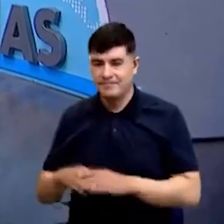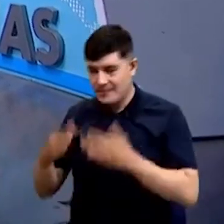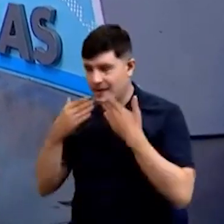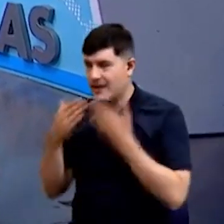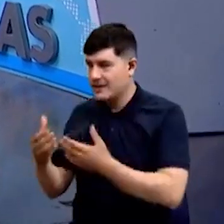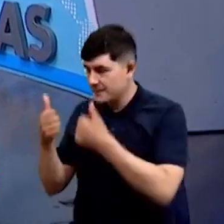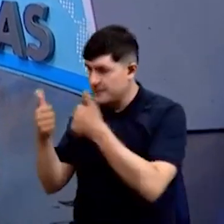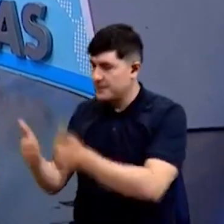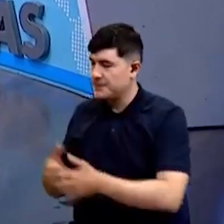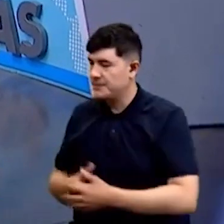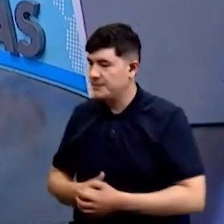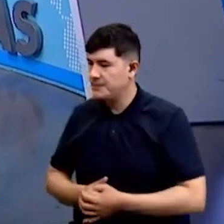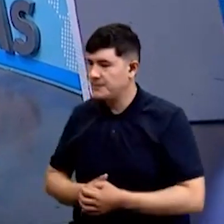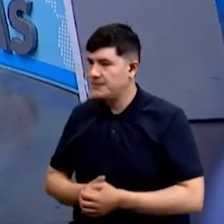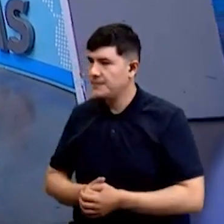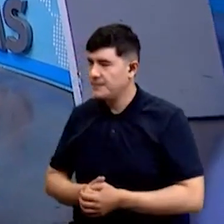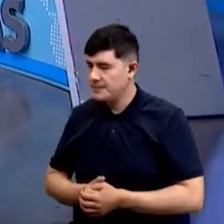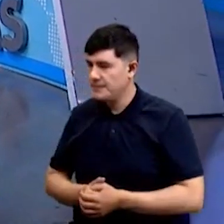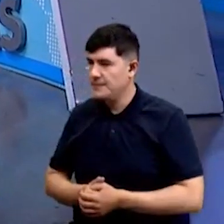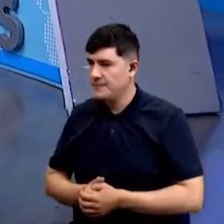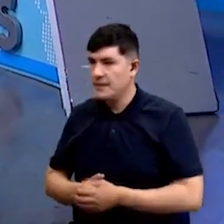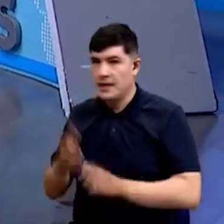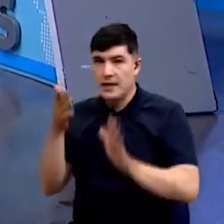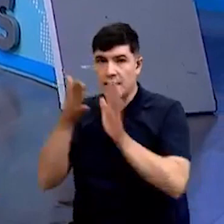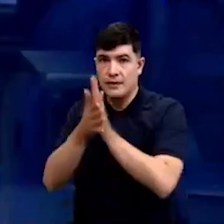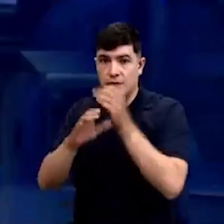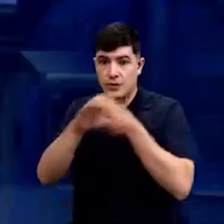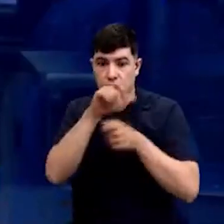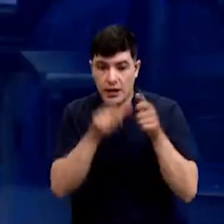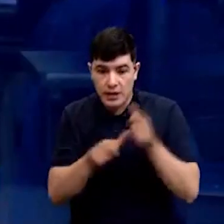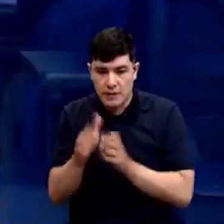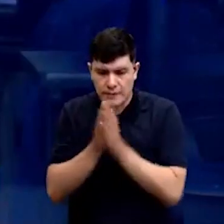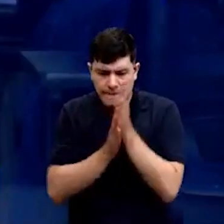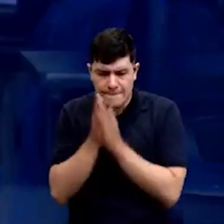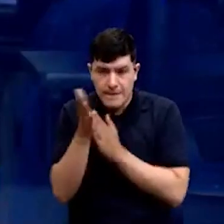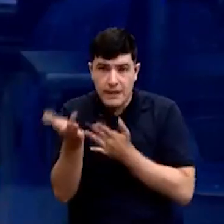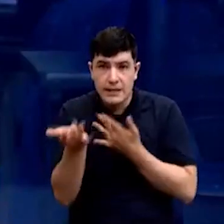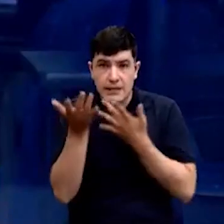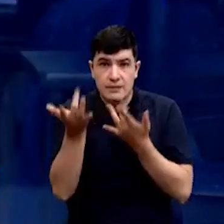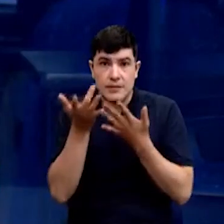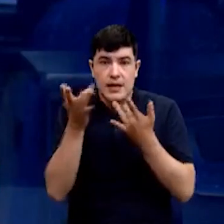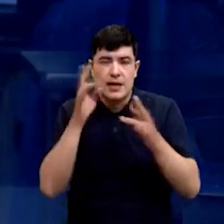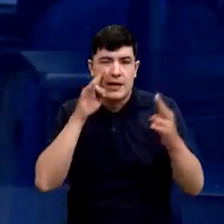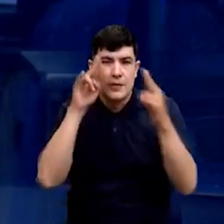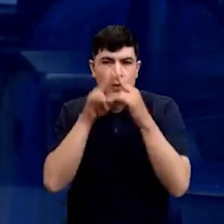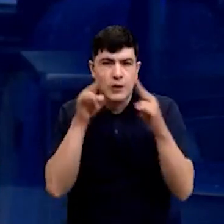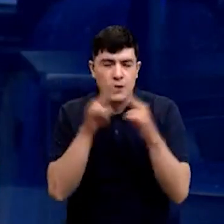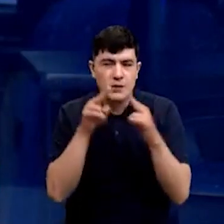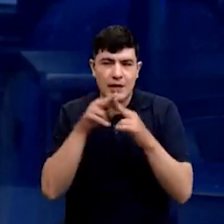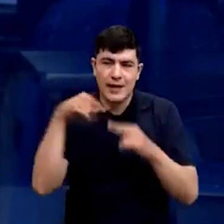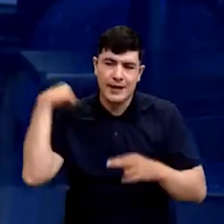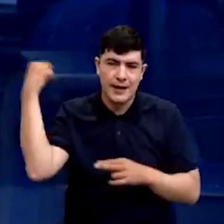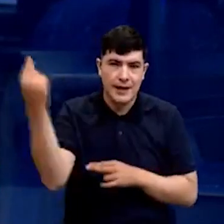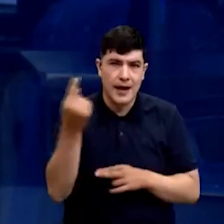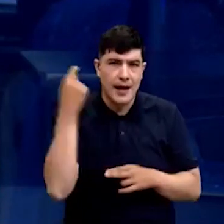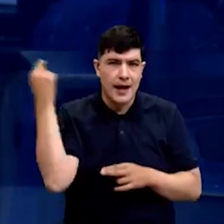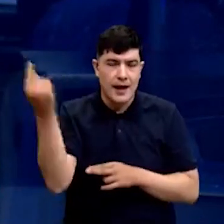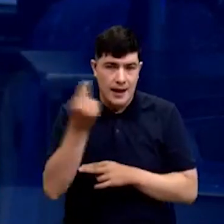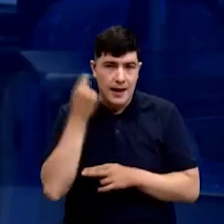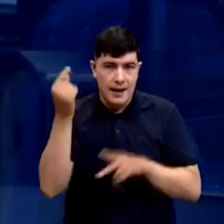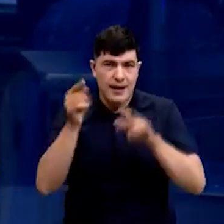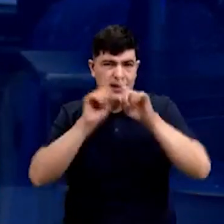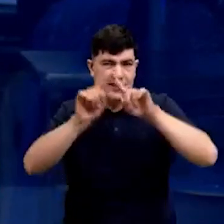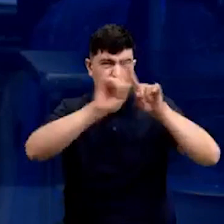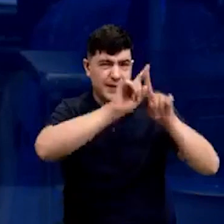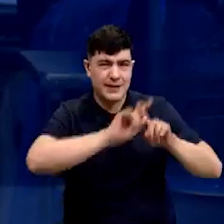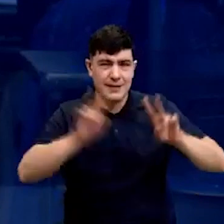gracias, directora. Pues este es uno de los informes que más esperan los ciudadanos para conocer precisamente cuál es esa percepción generalizada de los diferentes